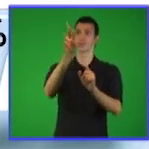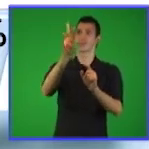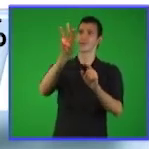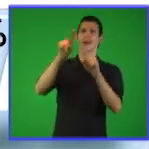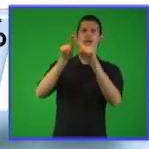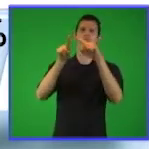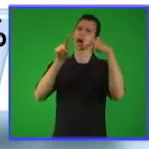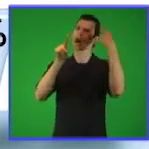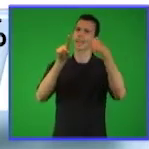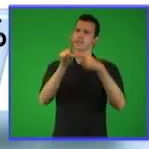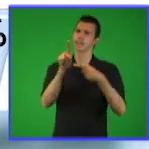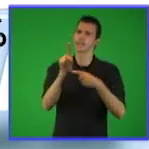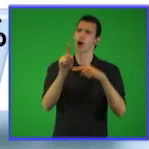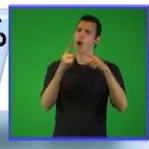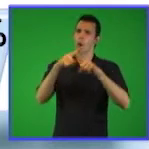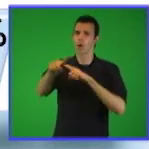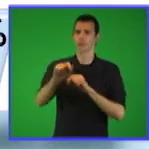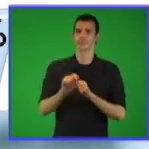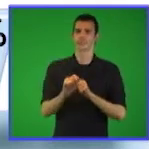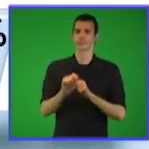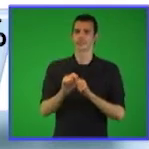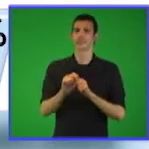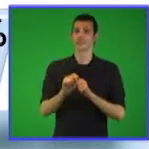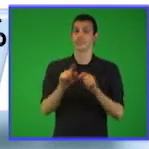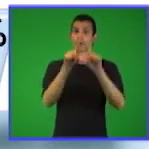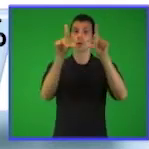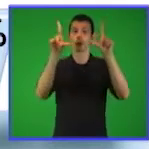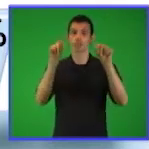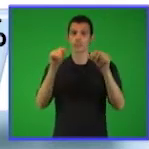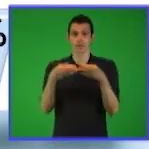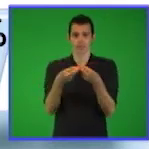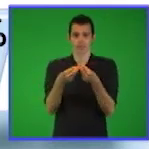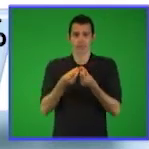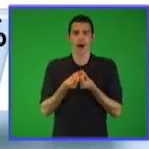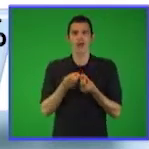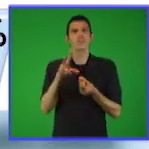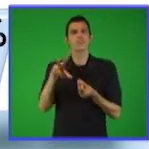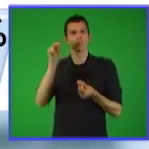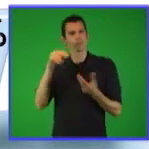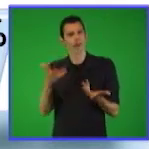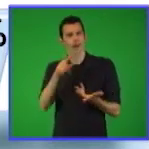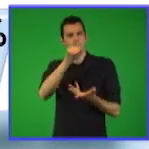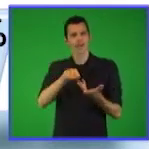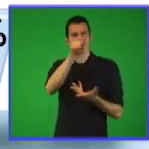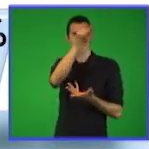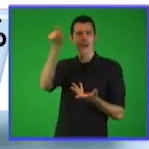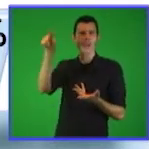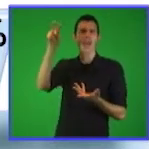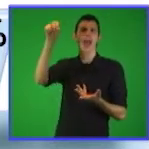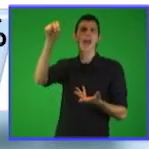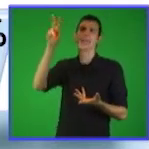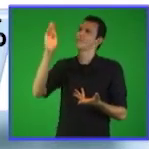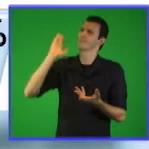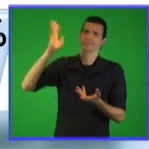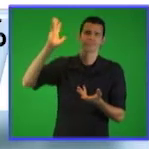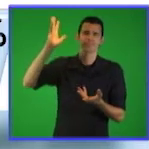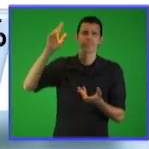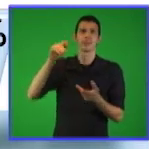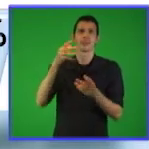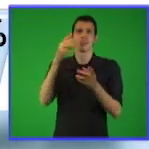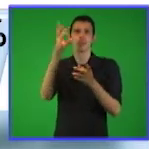Y a partir de él se definió el concepto de raíz enésima de un número real.